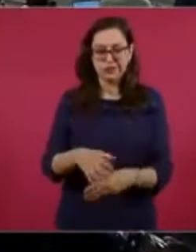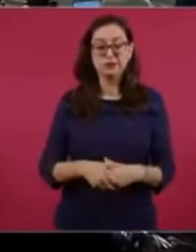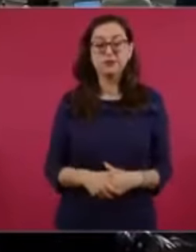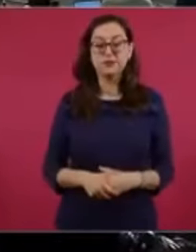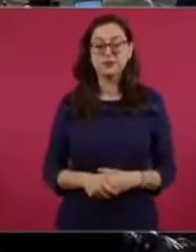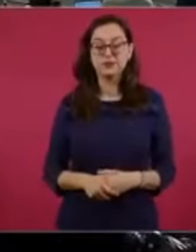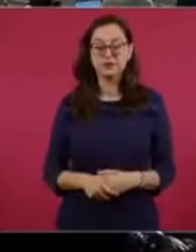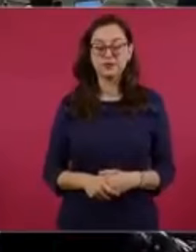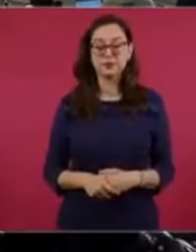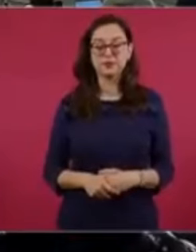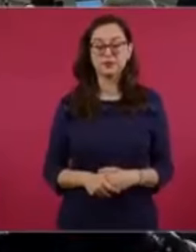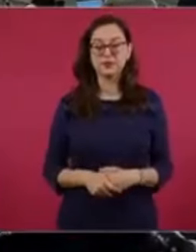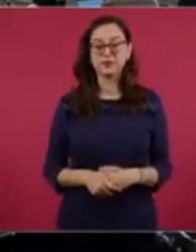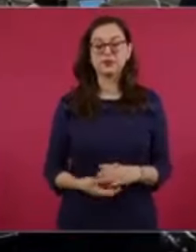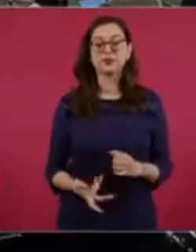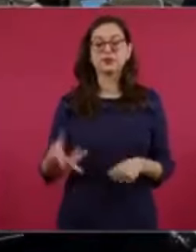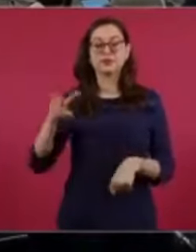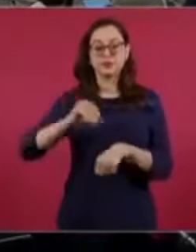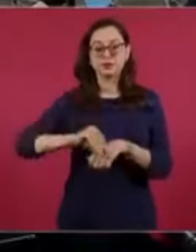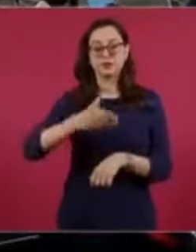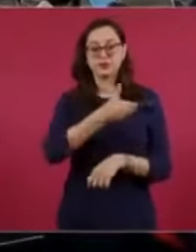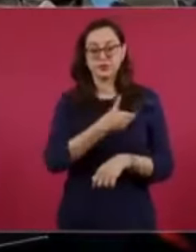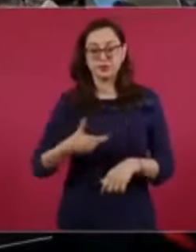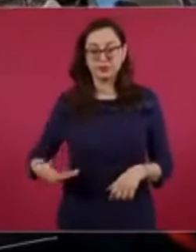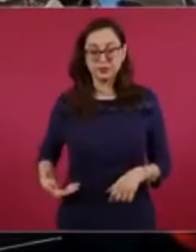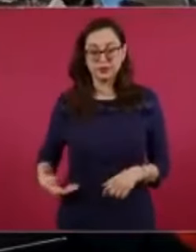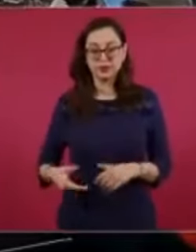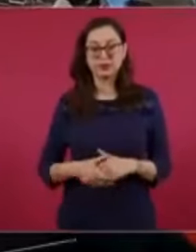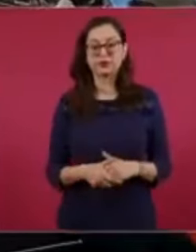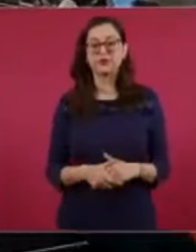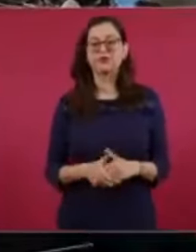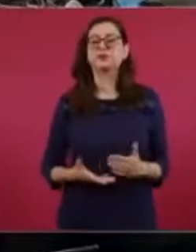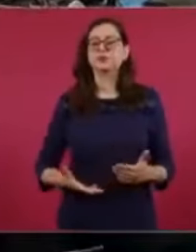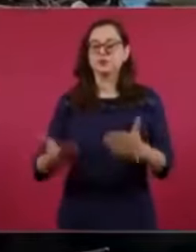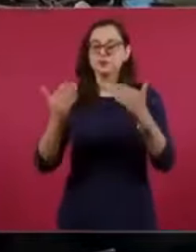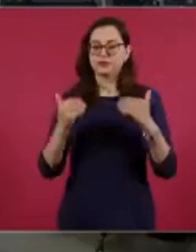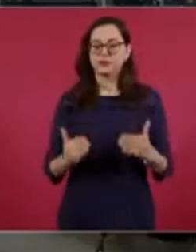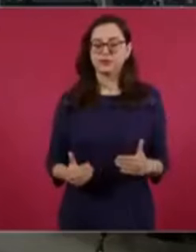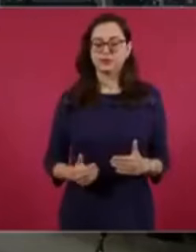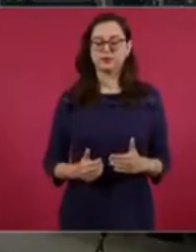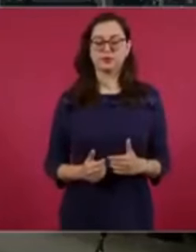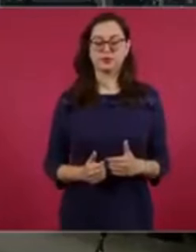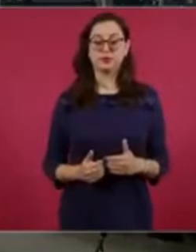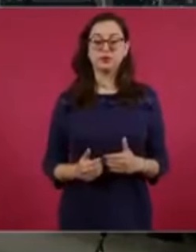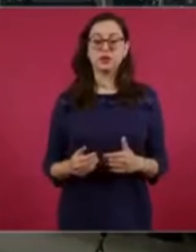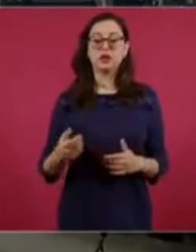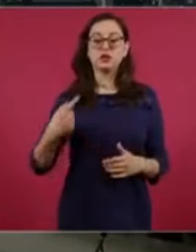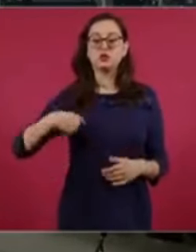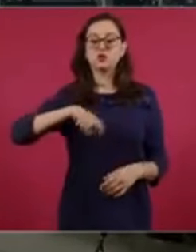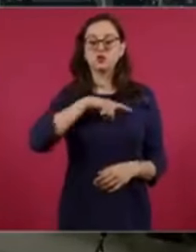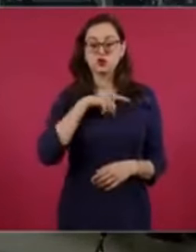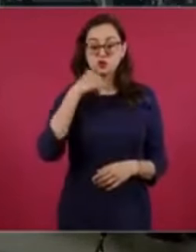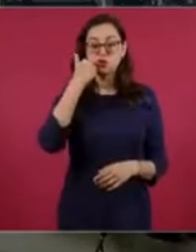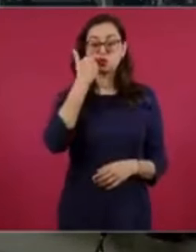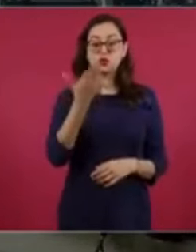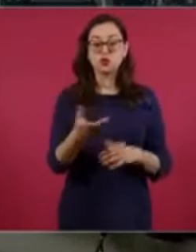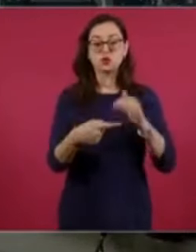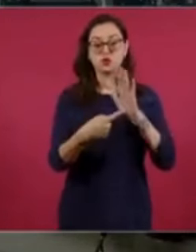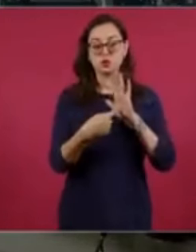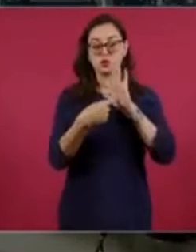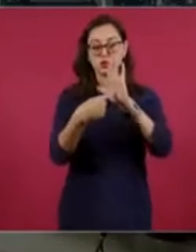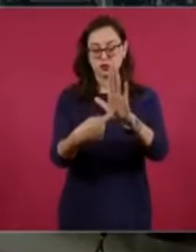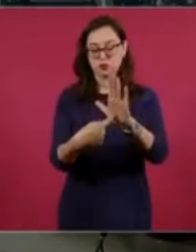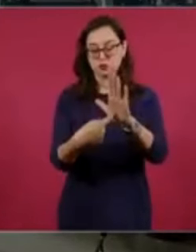Con su permiso, señor presidente. A continuación queremos informarles del estado que